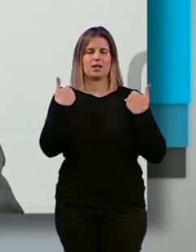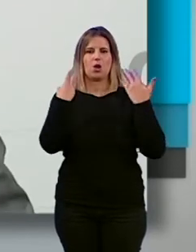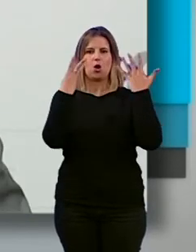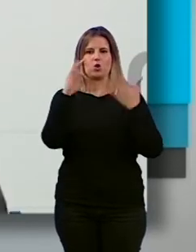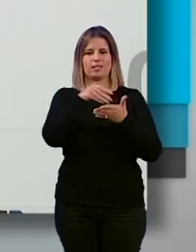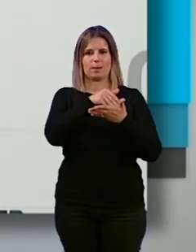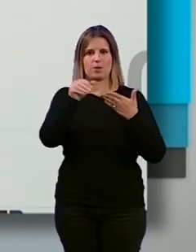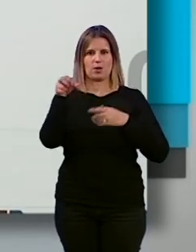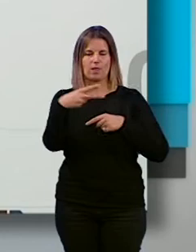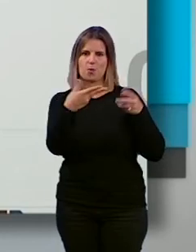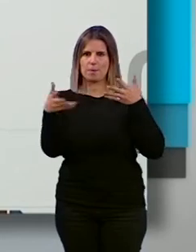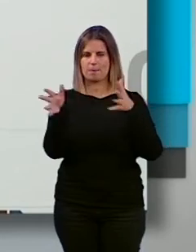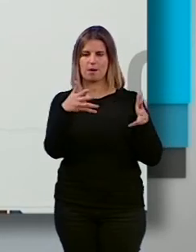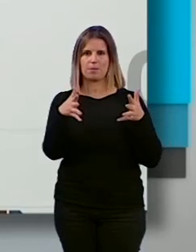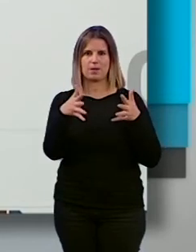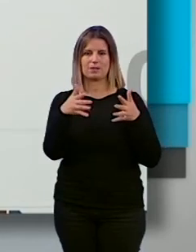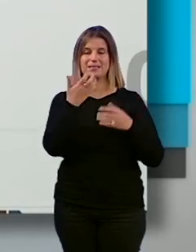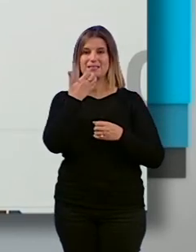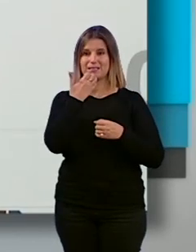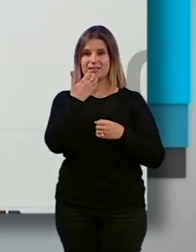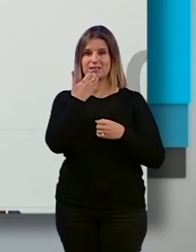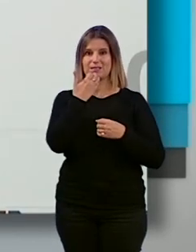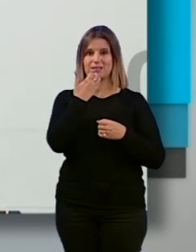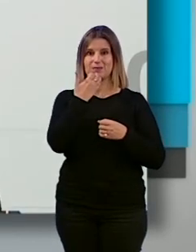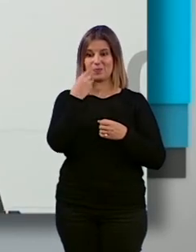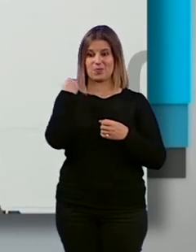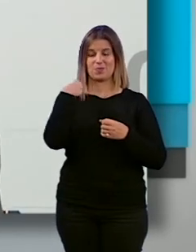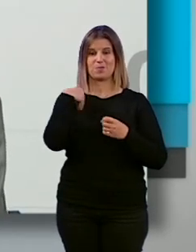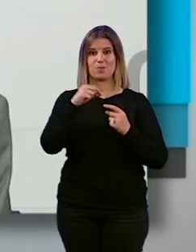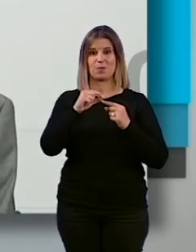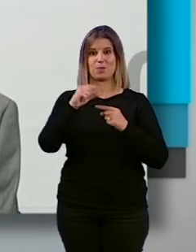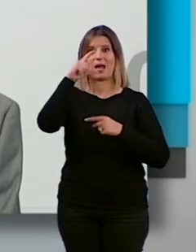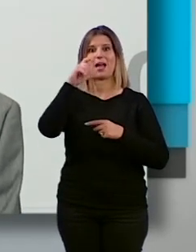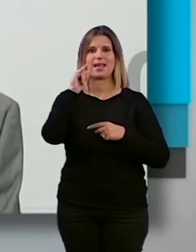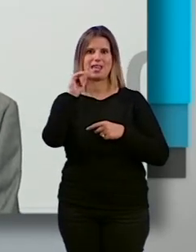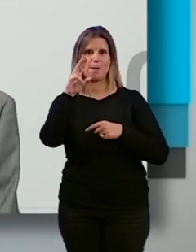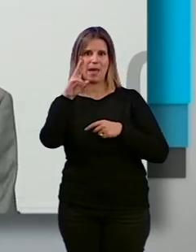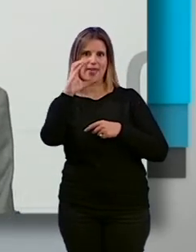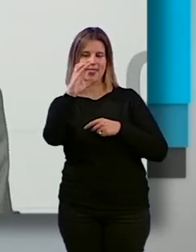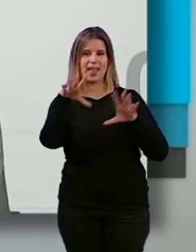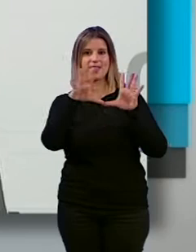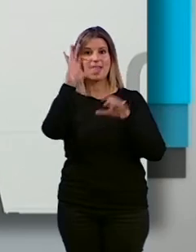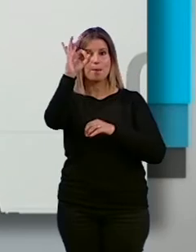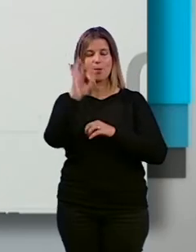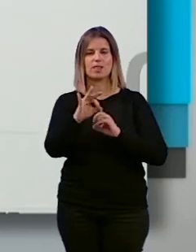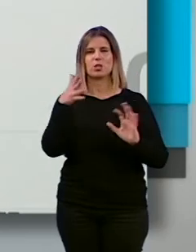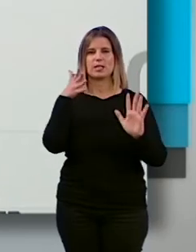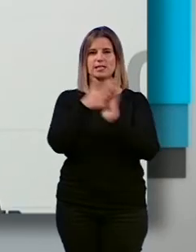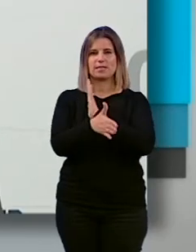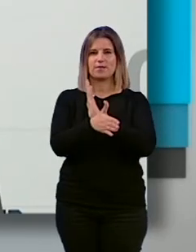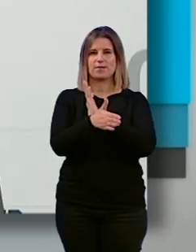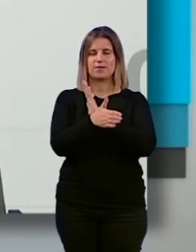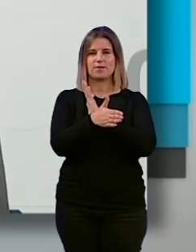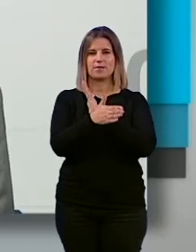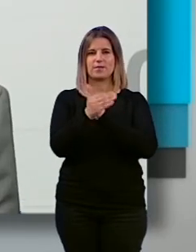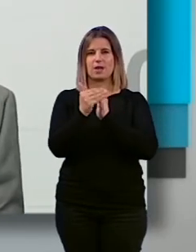millones de euros aproximadamente. Si se aplicara ese incremento del IPC, del 10%, estaríamos hablando de